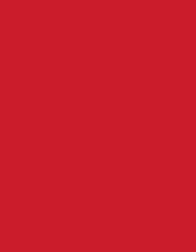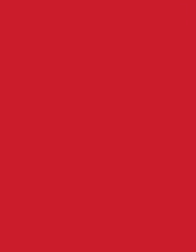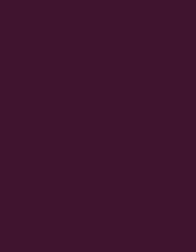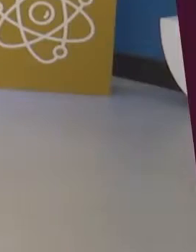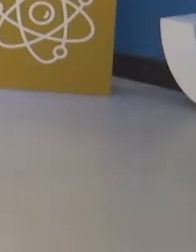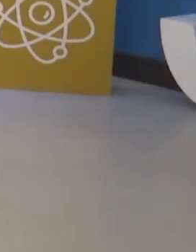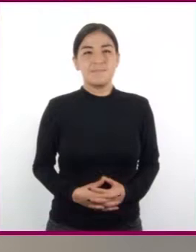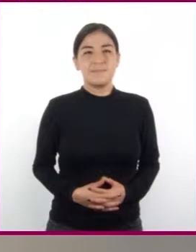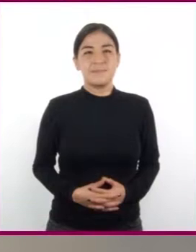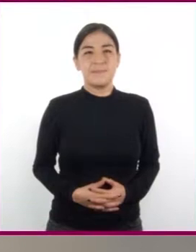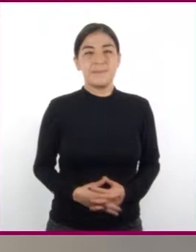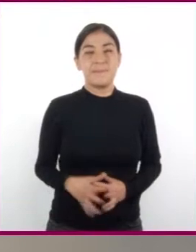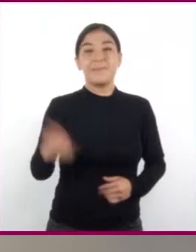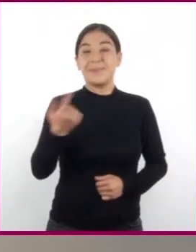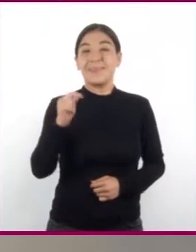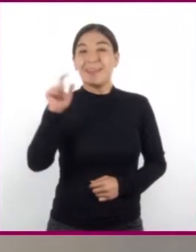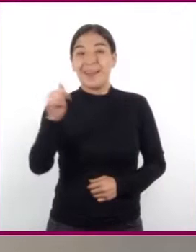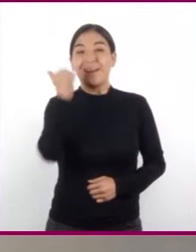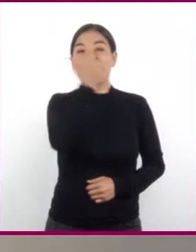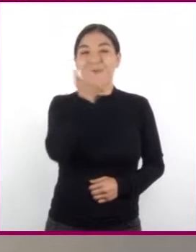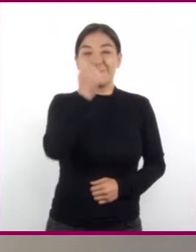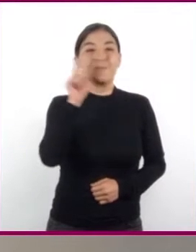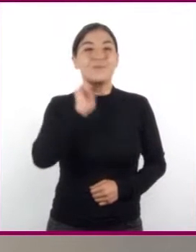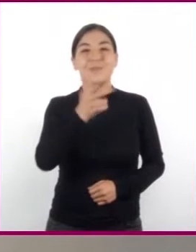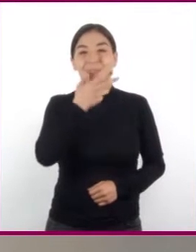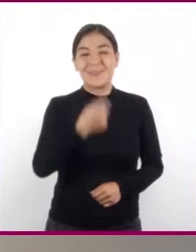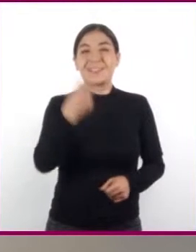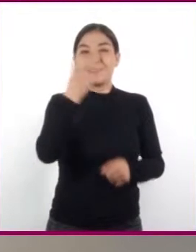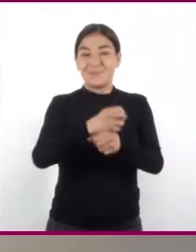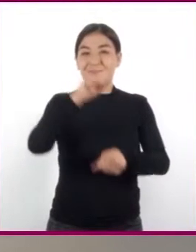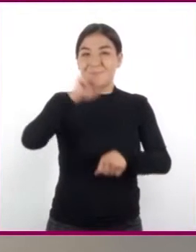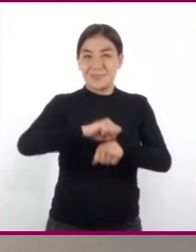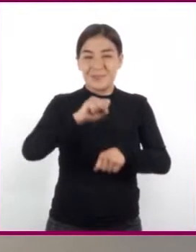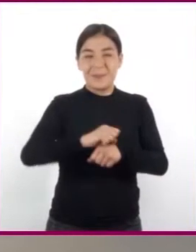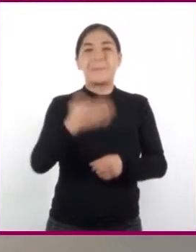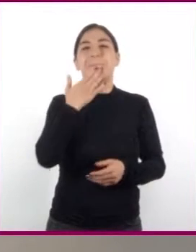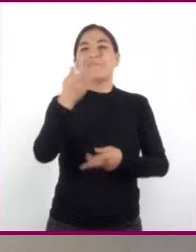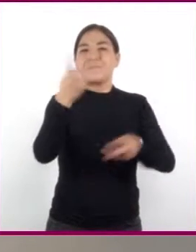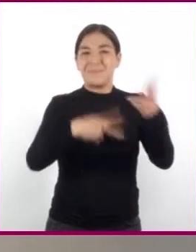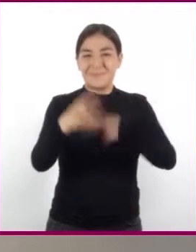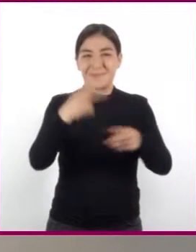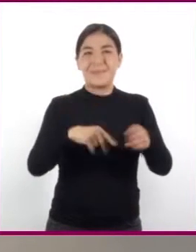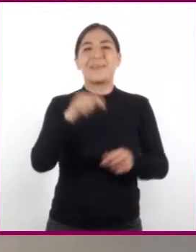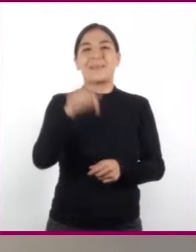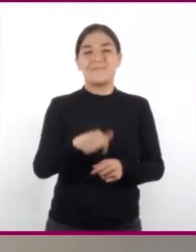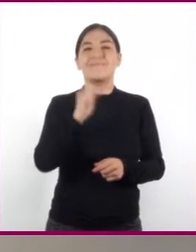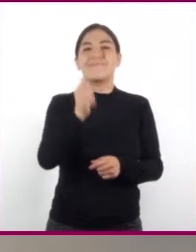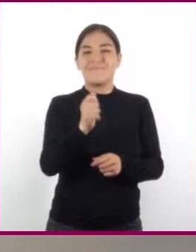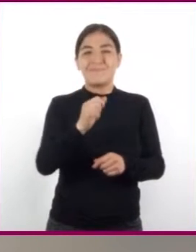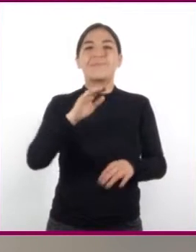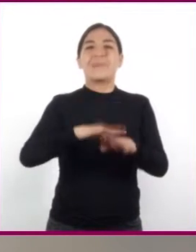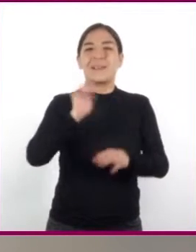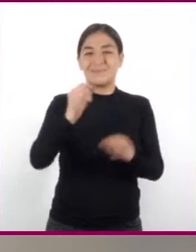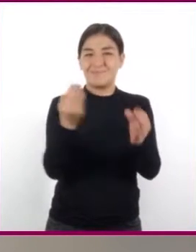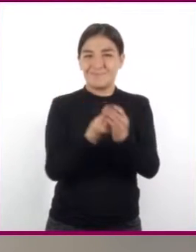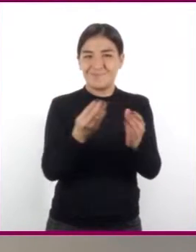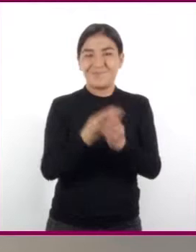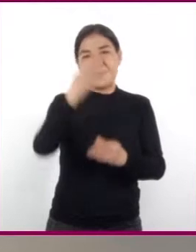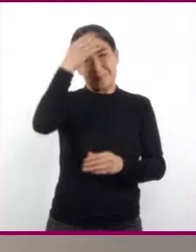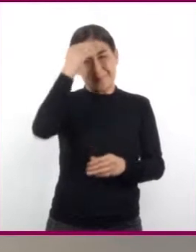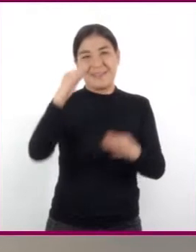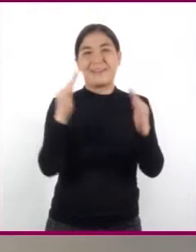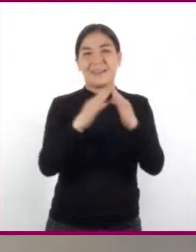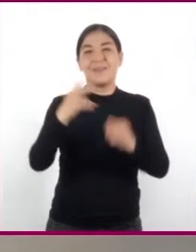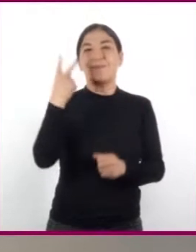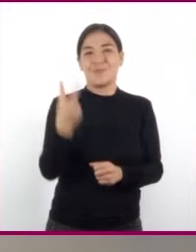¿Qué tal alumnas y alumnos de segundo de secundaria? Bienvenidas y bienvenidos a una emisión más de Aprende en